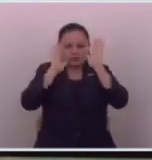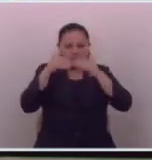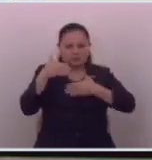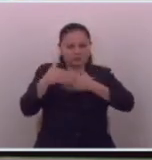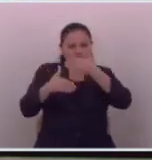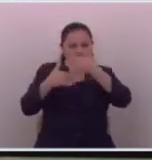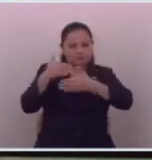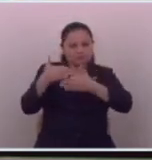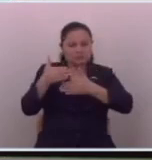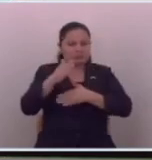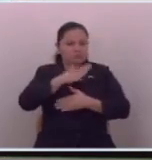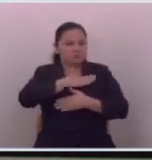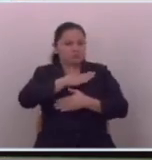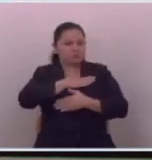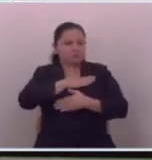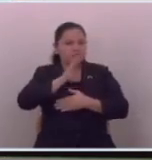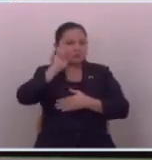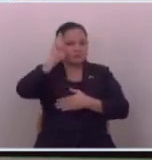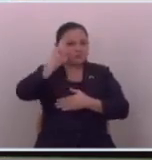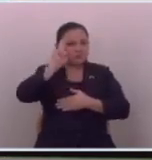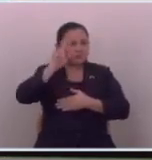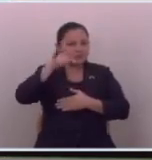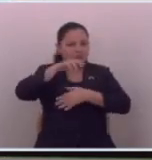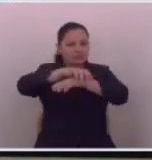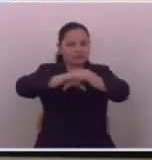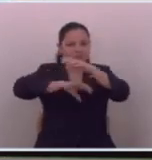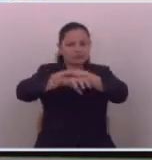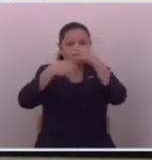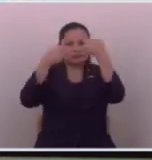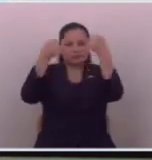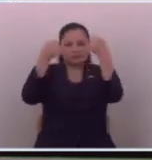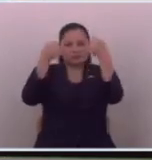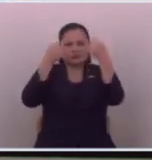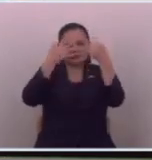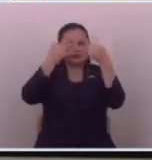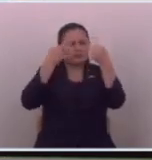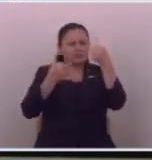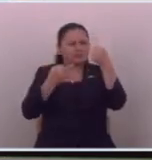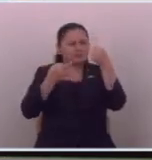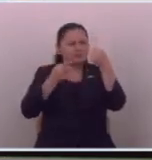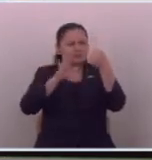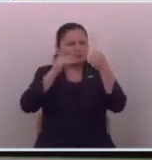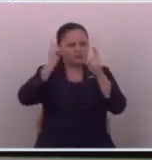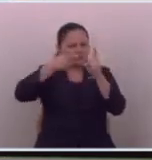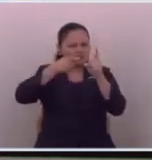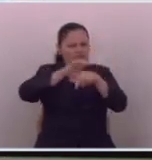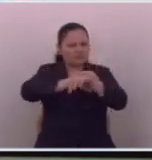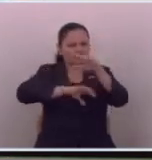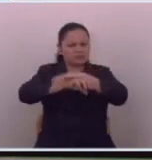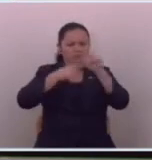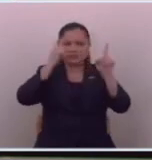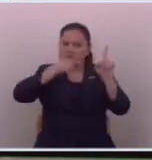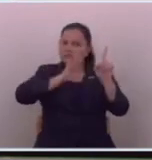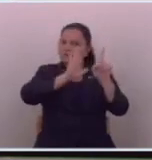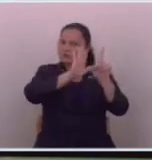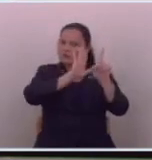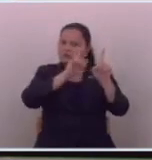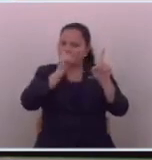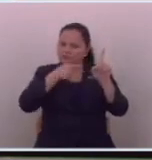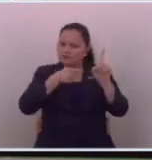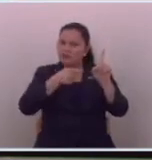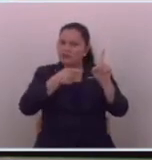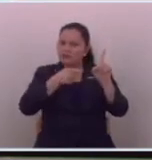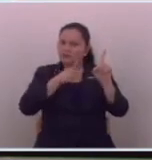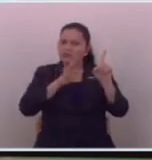proceso que llevará pero esas fueron las razones por las que fueron yo creo que no llegaron con una orden de captura y le dijeron mire usted está